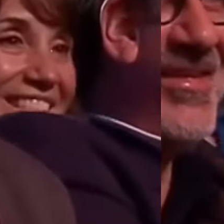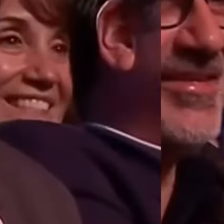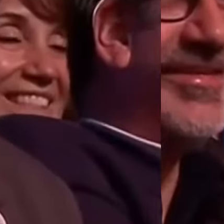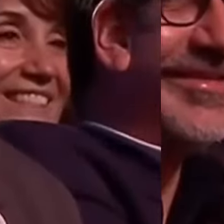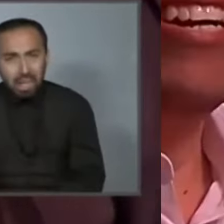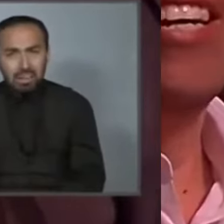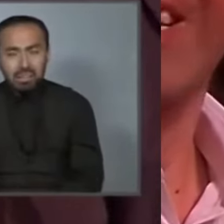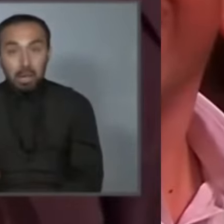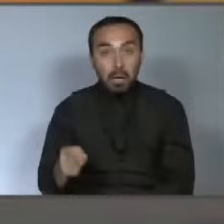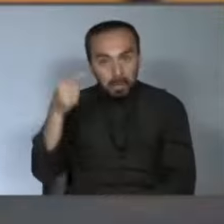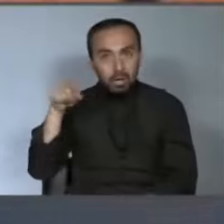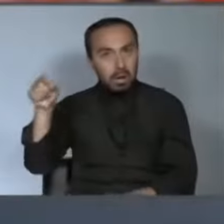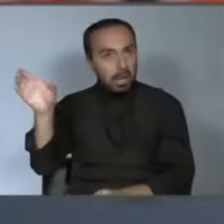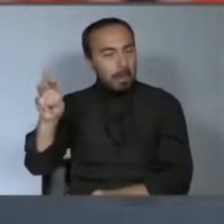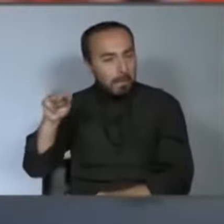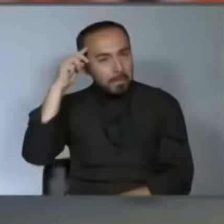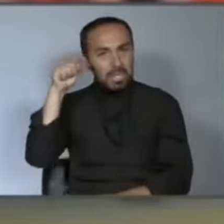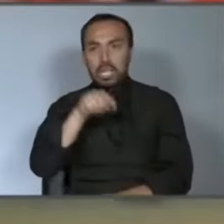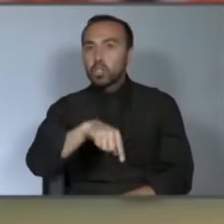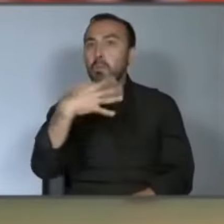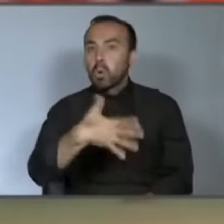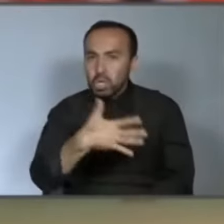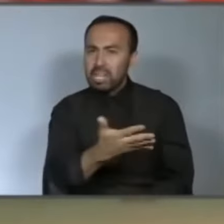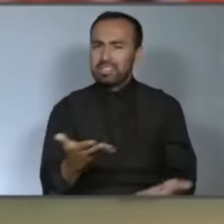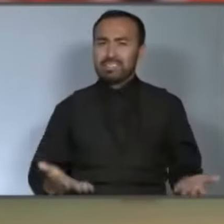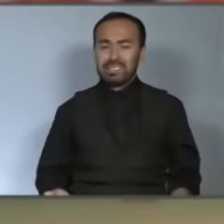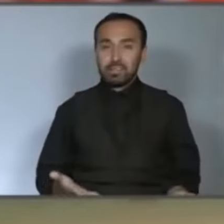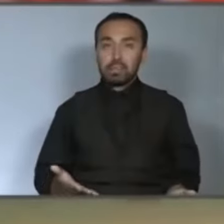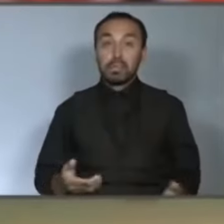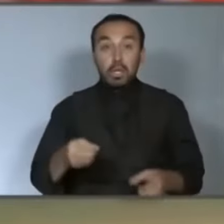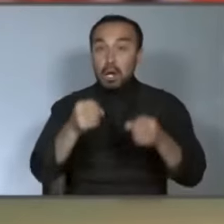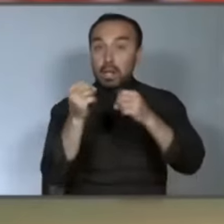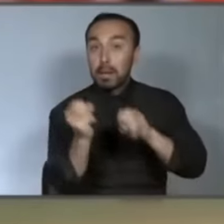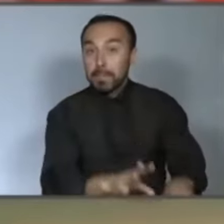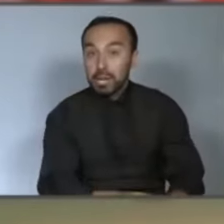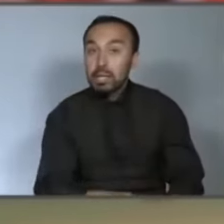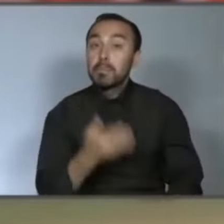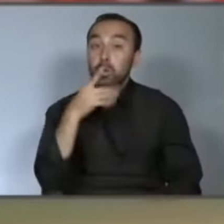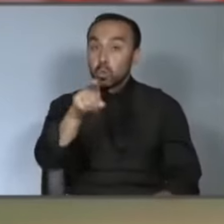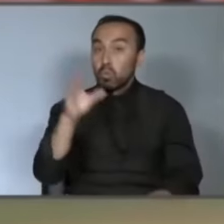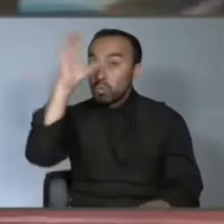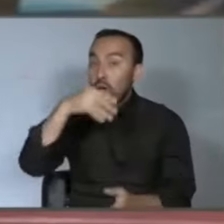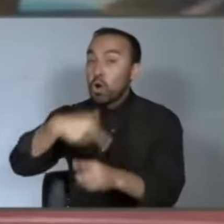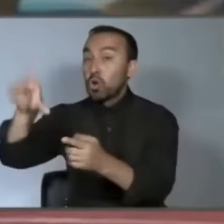Le dan un valor a esas cagadas. Si le pierdes, ándate del país, hermano, te lo recomiendo.